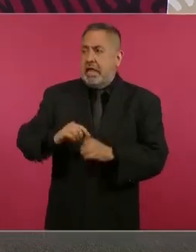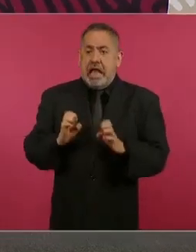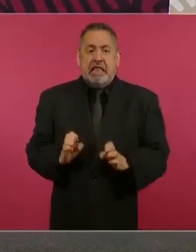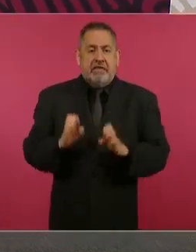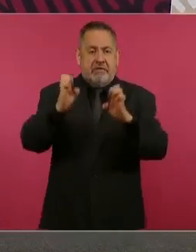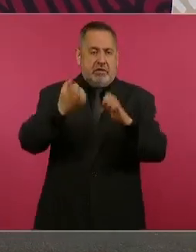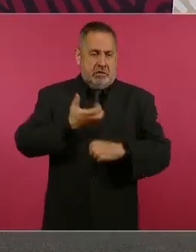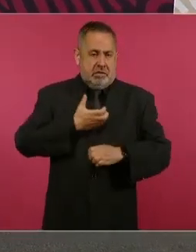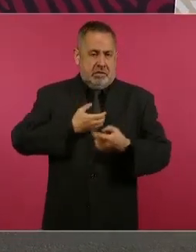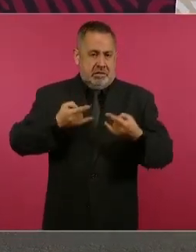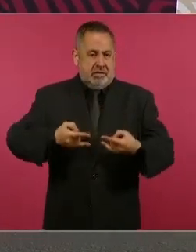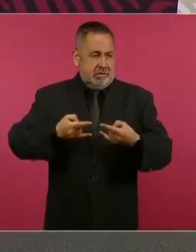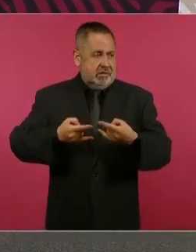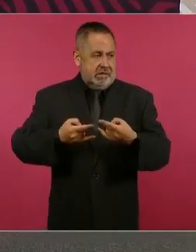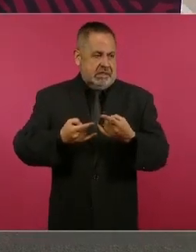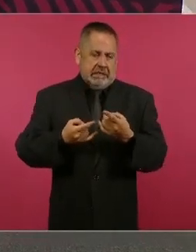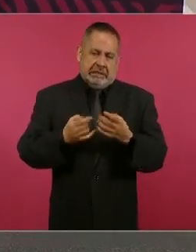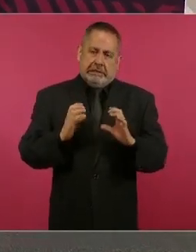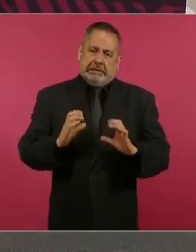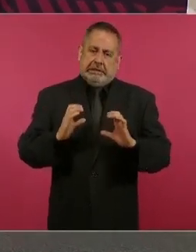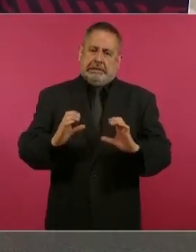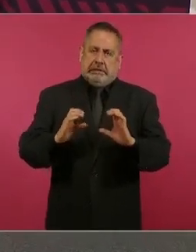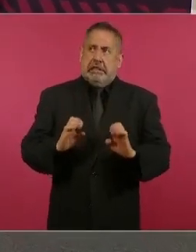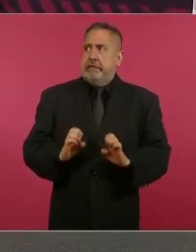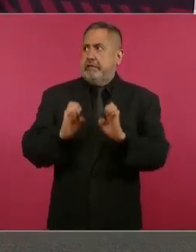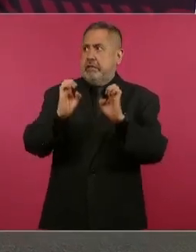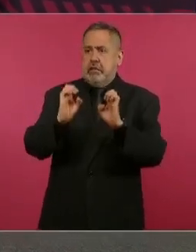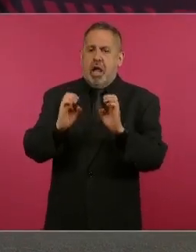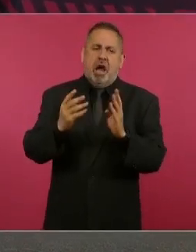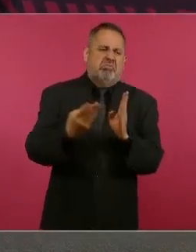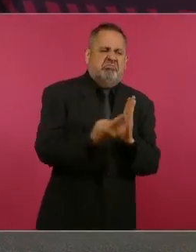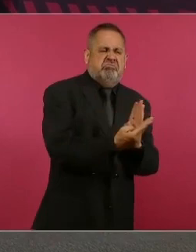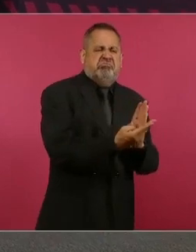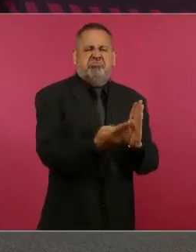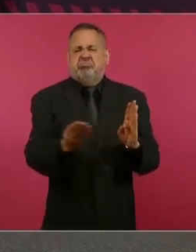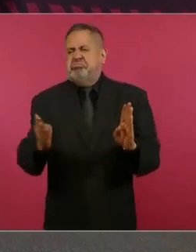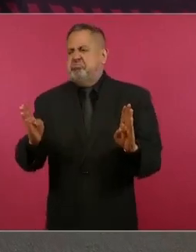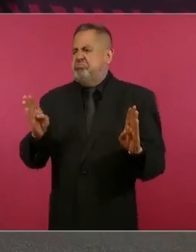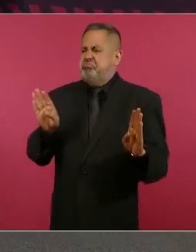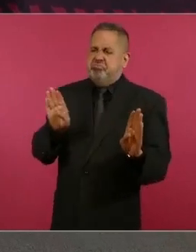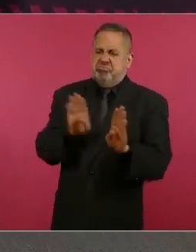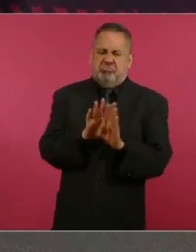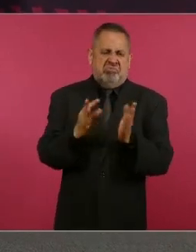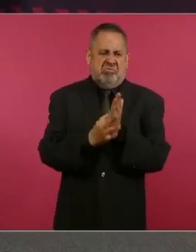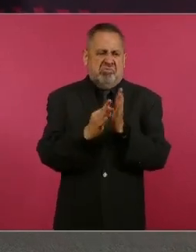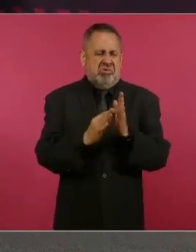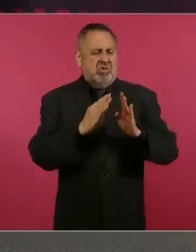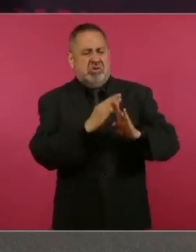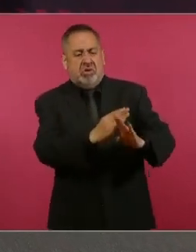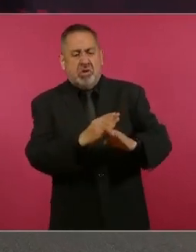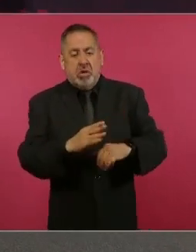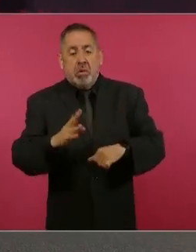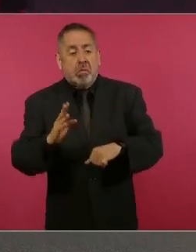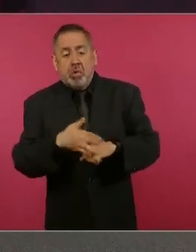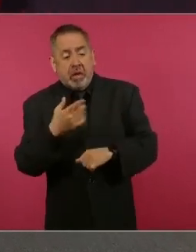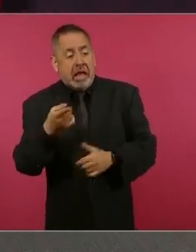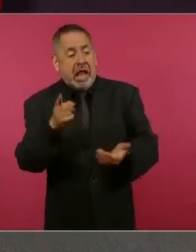porque hay muchos provocadores.